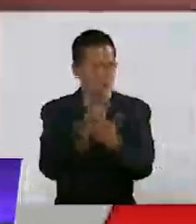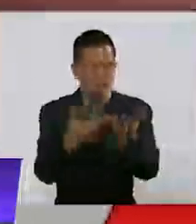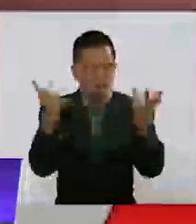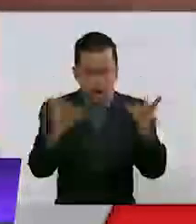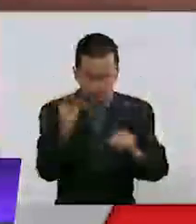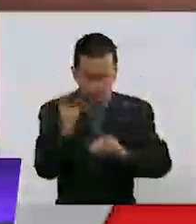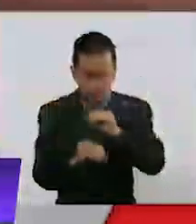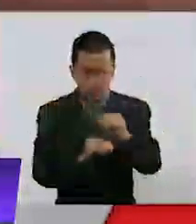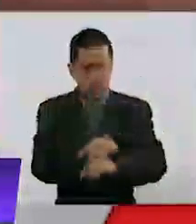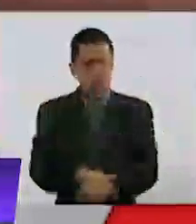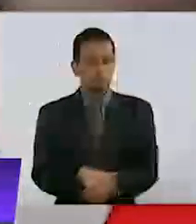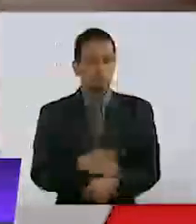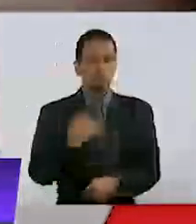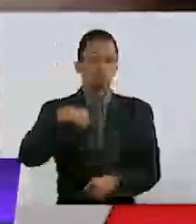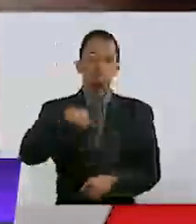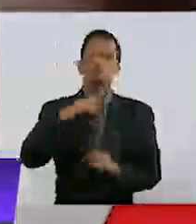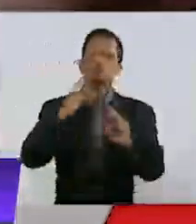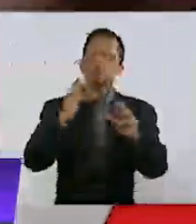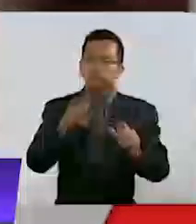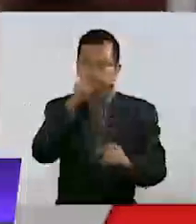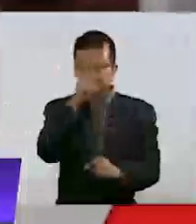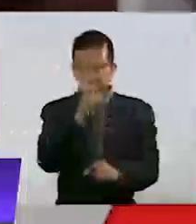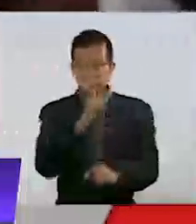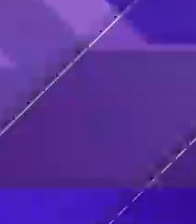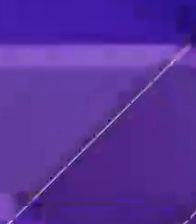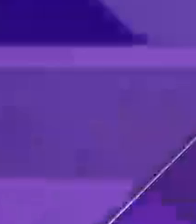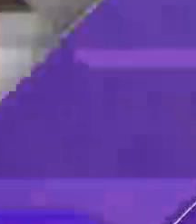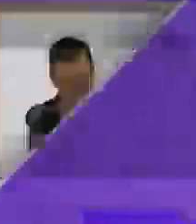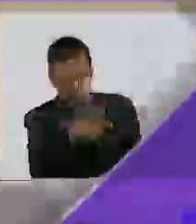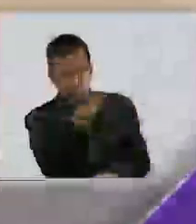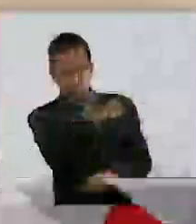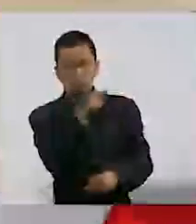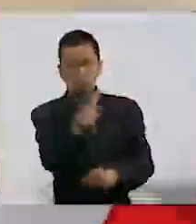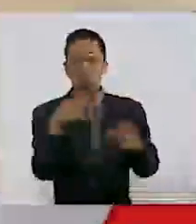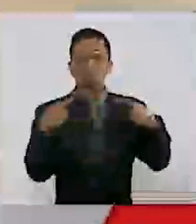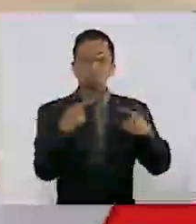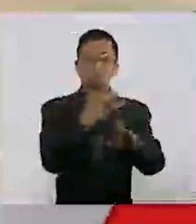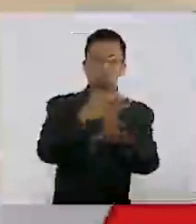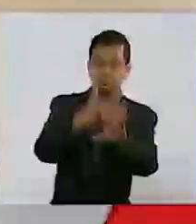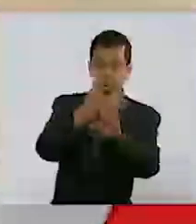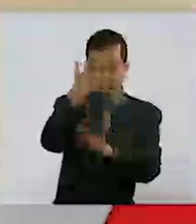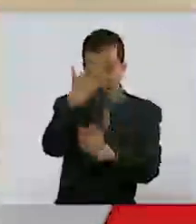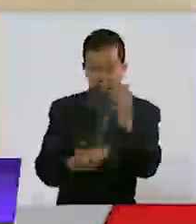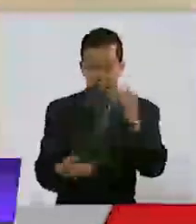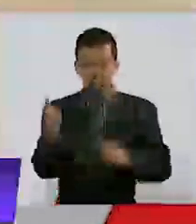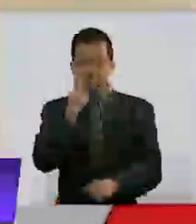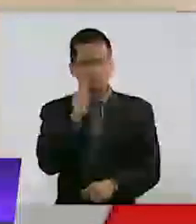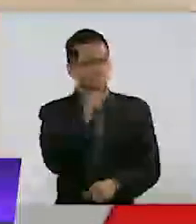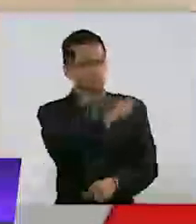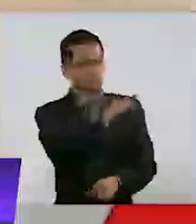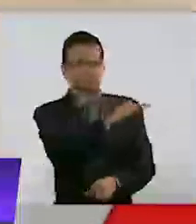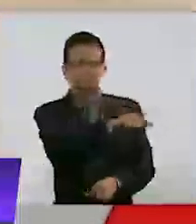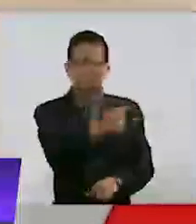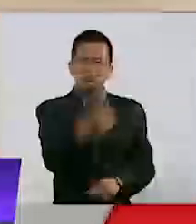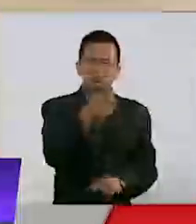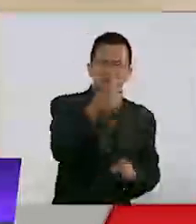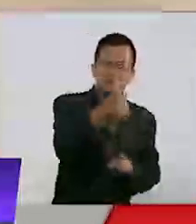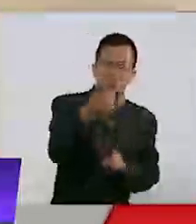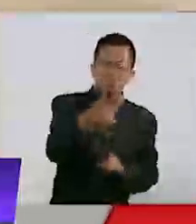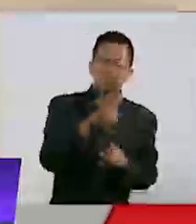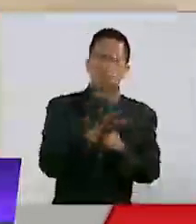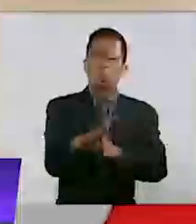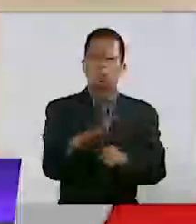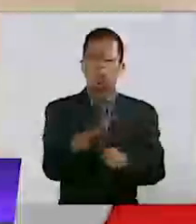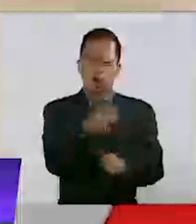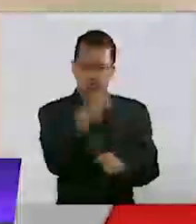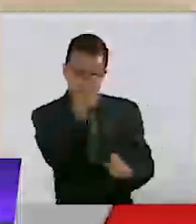ver algunos perfiles de posibles agresores. ¿Qué consumen? ¿A qué página le dan like? ¿Qué es lo que hacen? Para hacer el